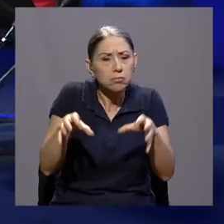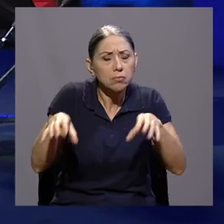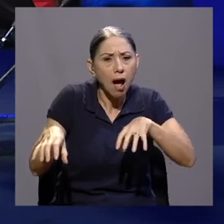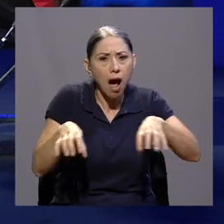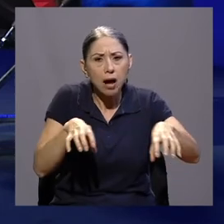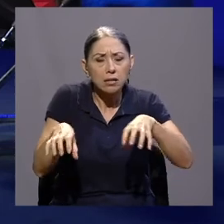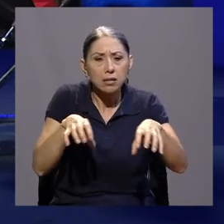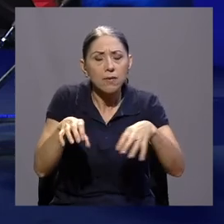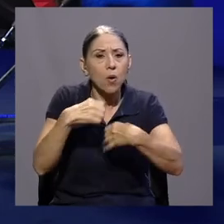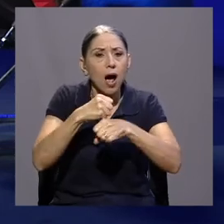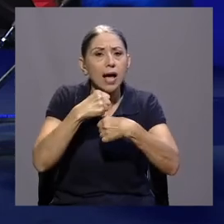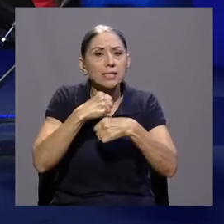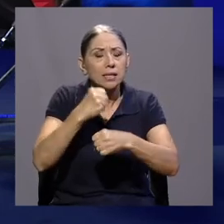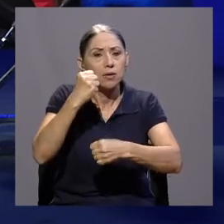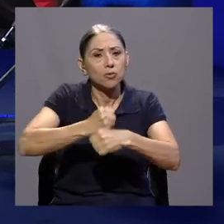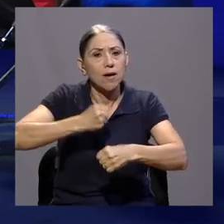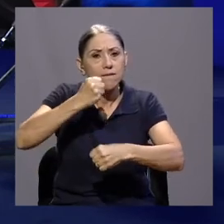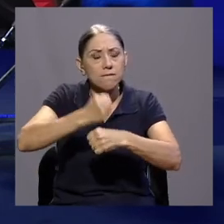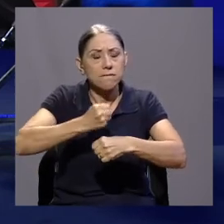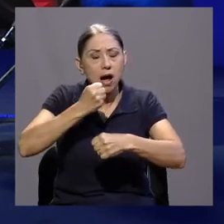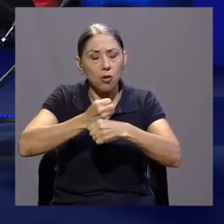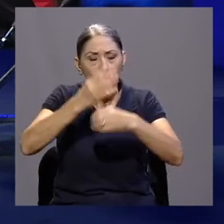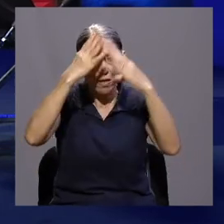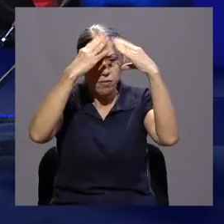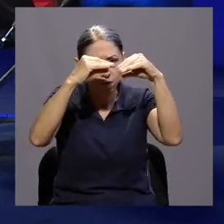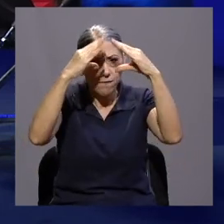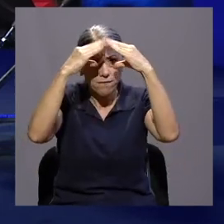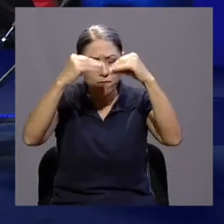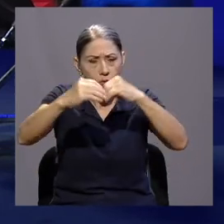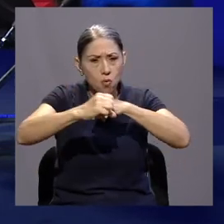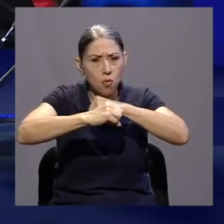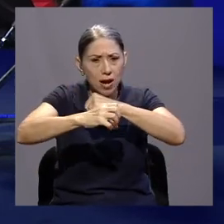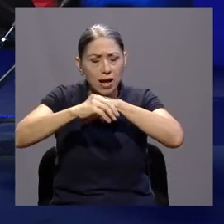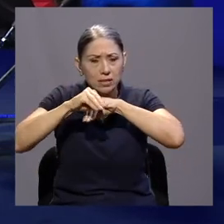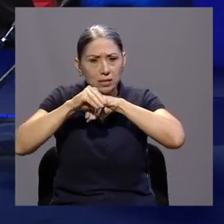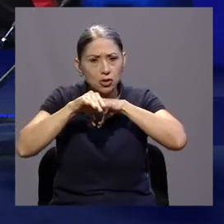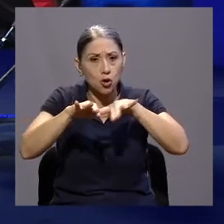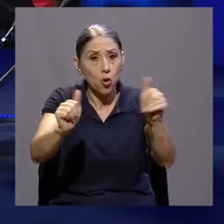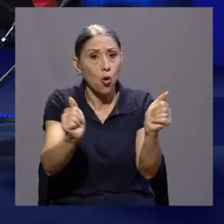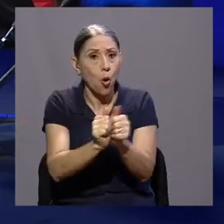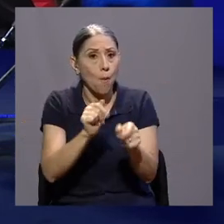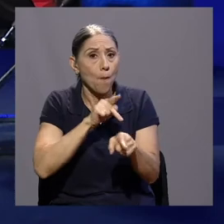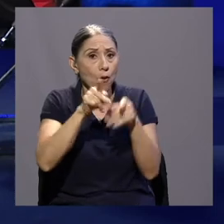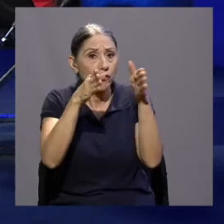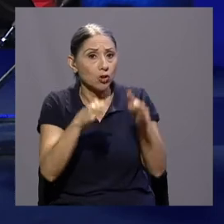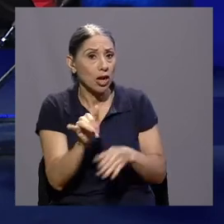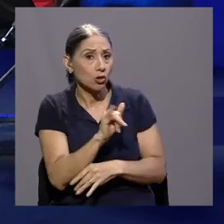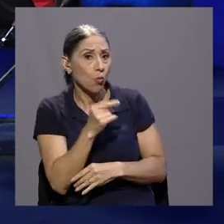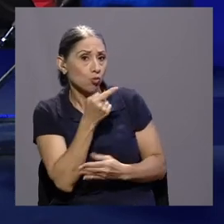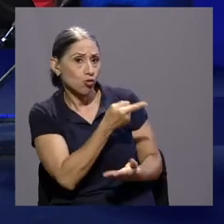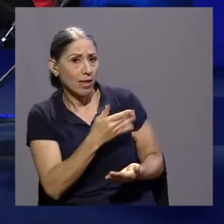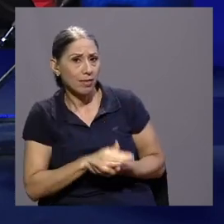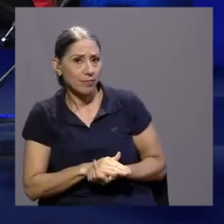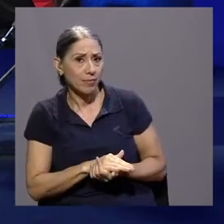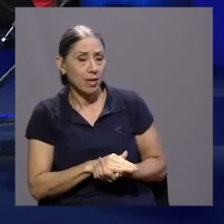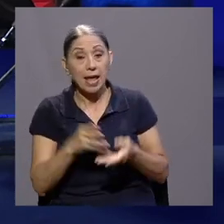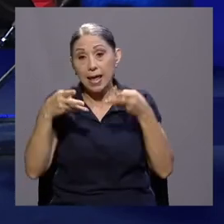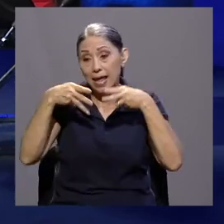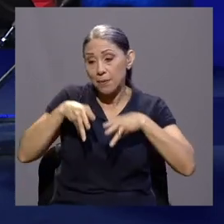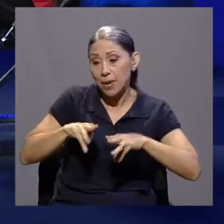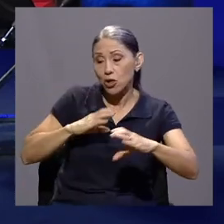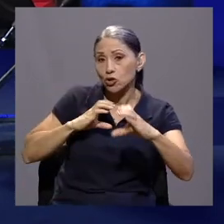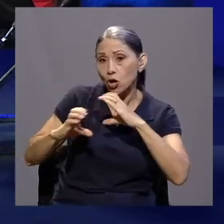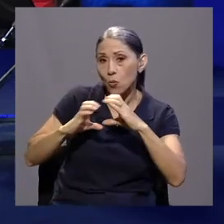un trabajo de divulgación a través de profesionales como usted, en medios de comunicación, llegándole a la población con estos